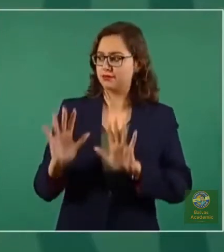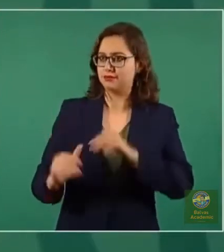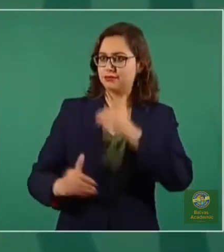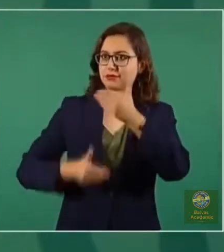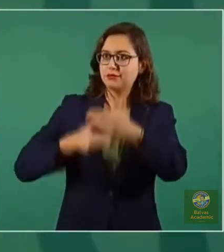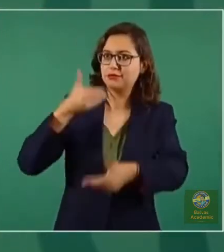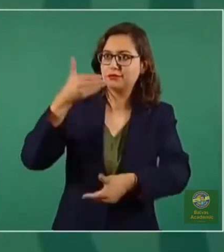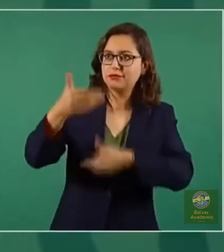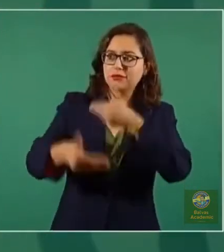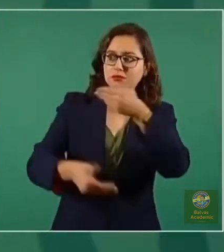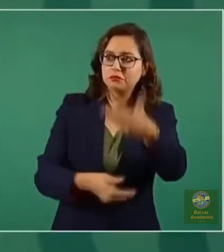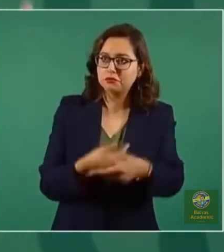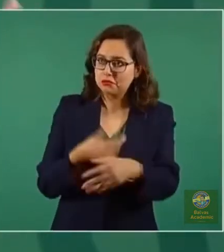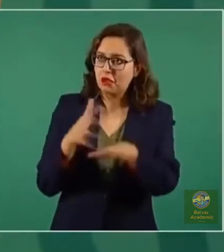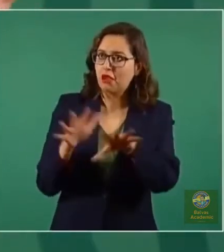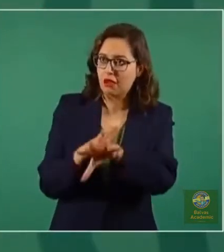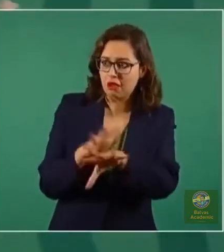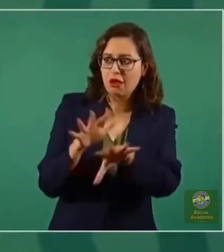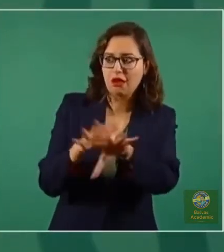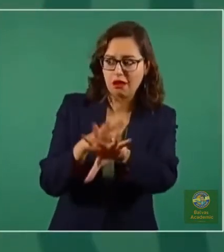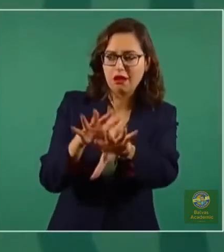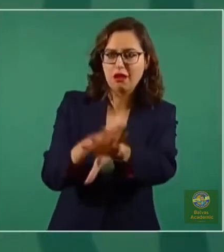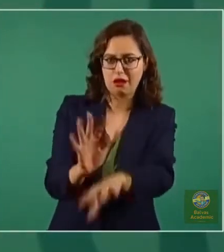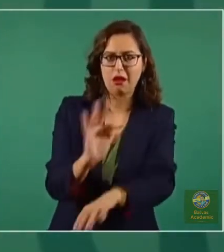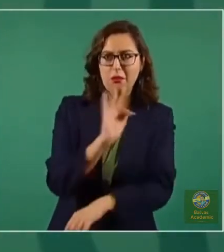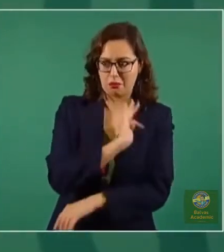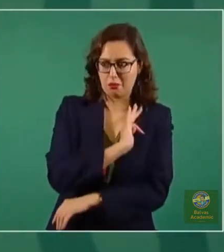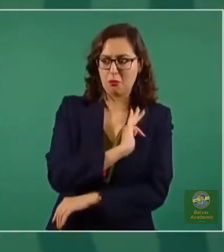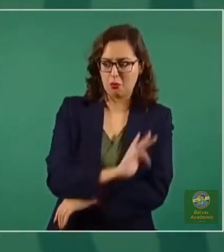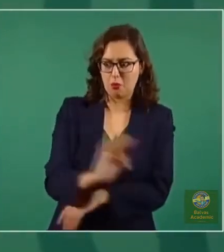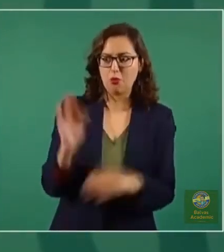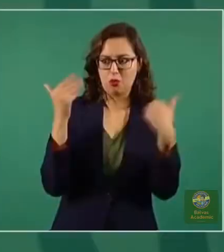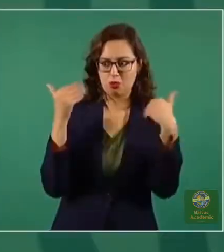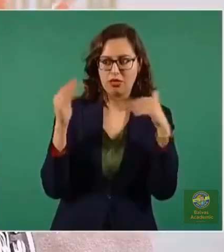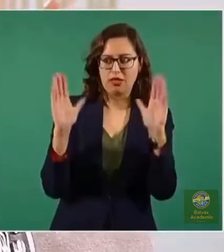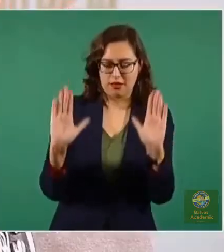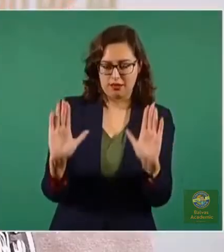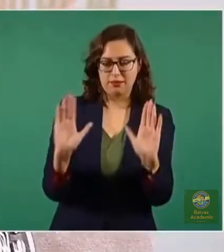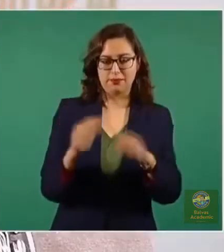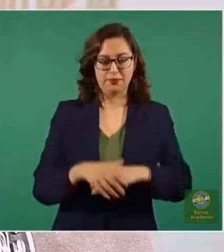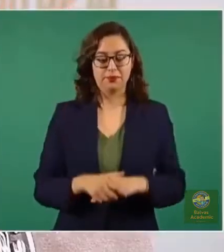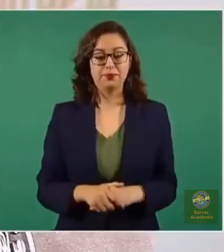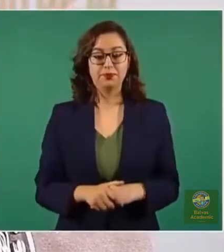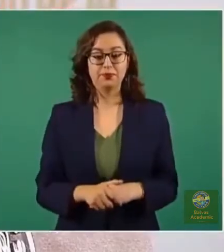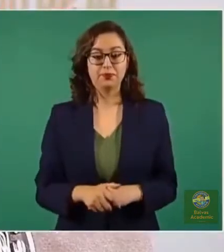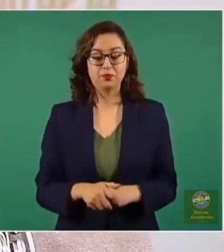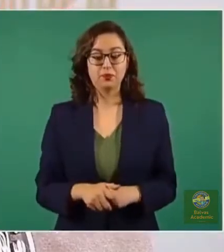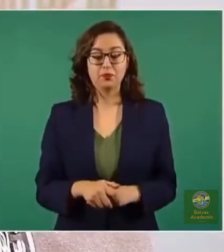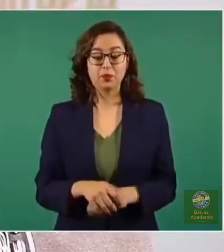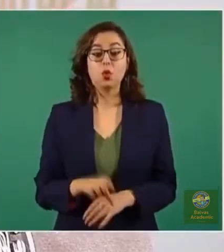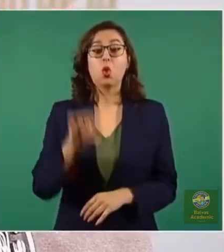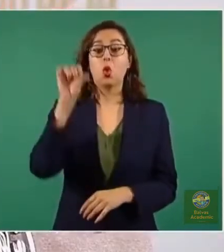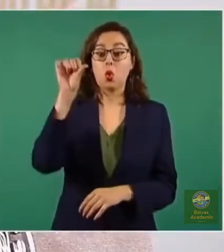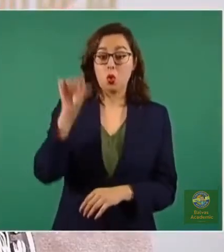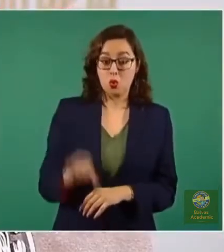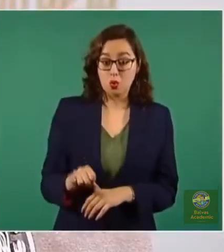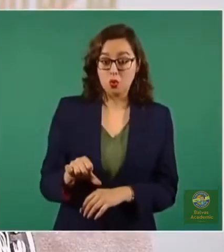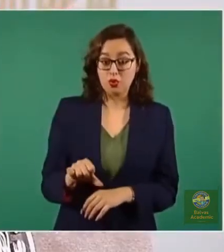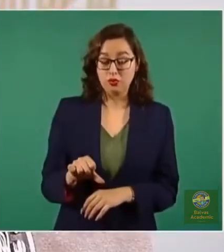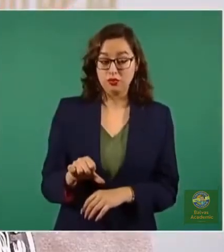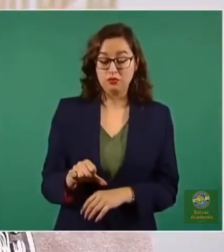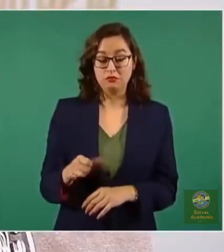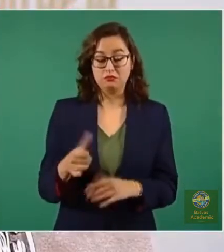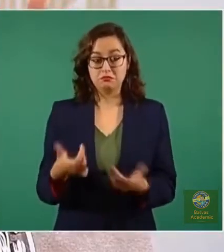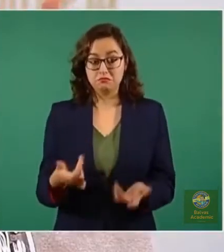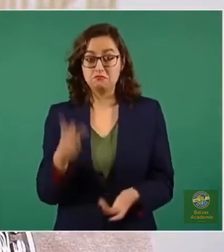evidencia sólida que cambie esa perspectiva. Hoy no existe evidencia